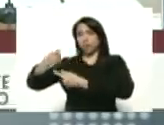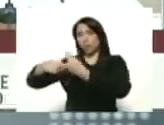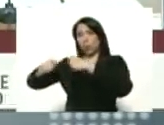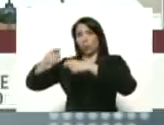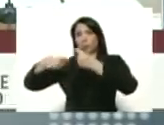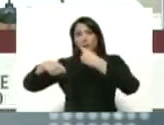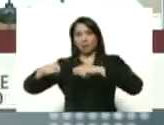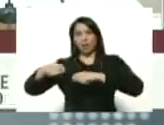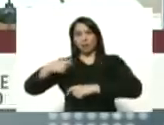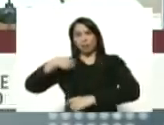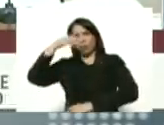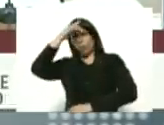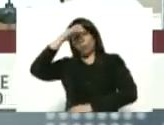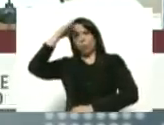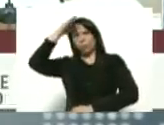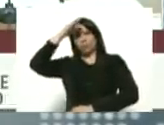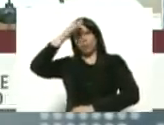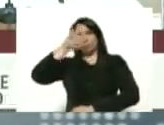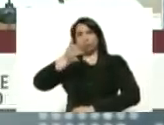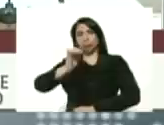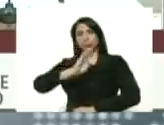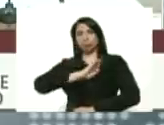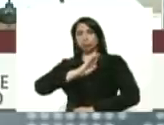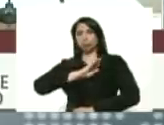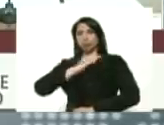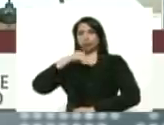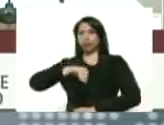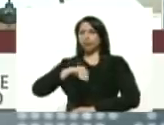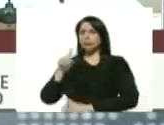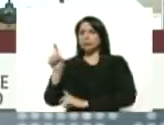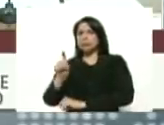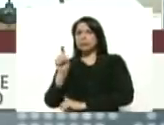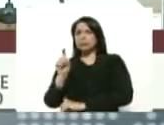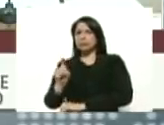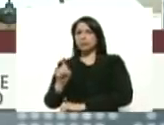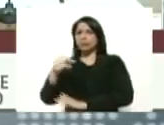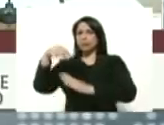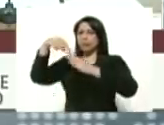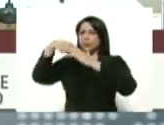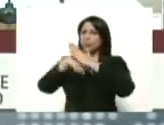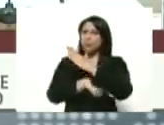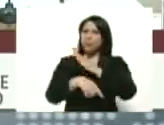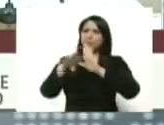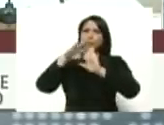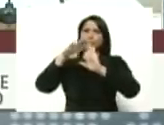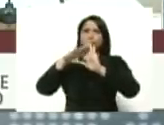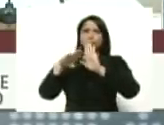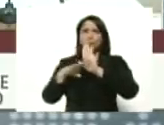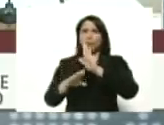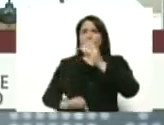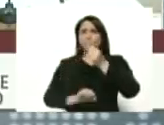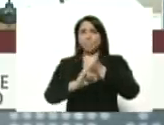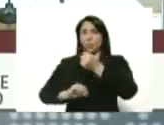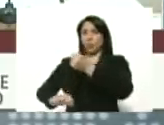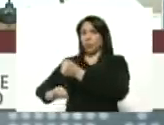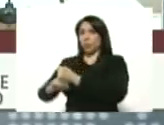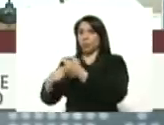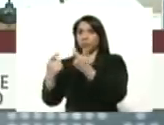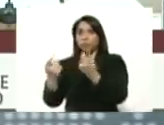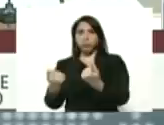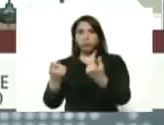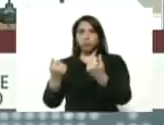estoy consciente de la necesidad de profundizar las medidas de apoyo financiero